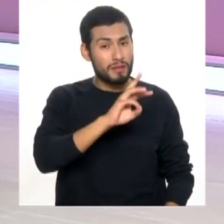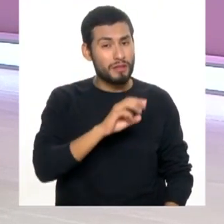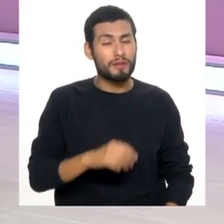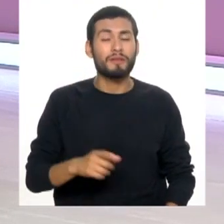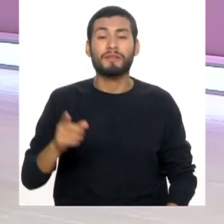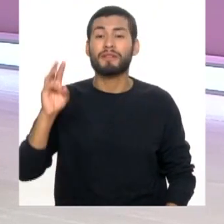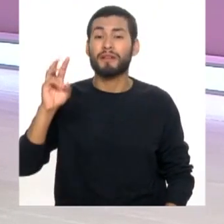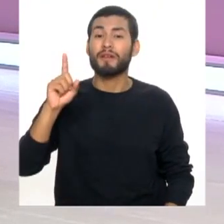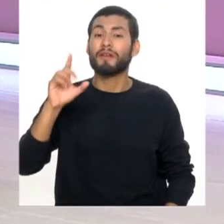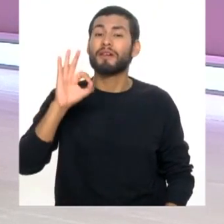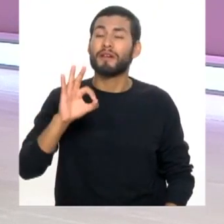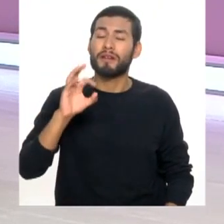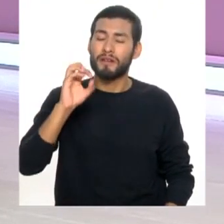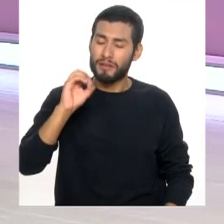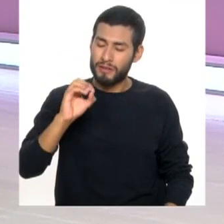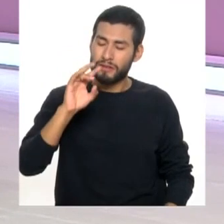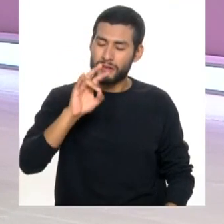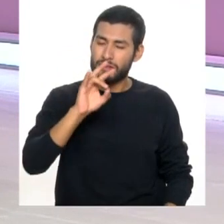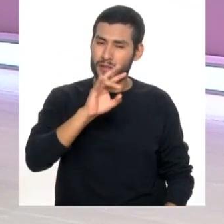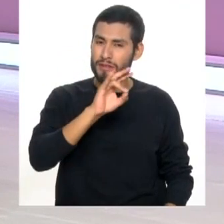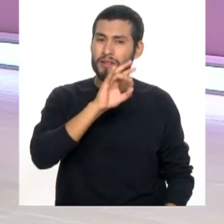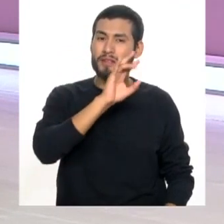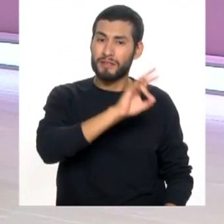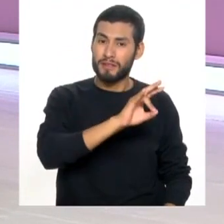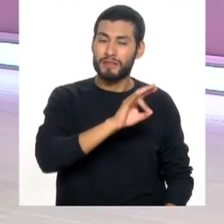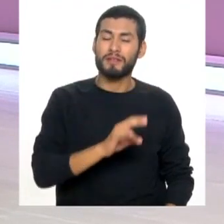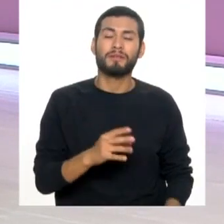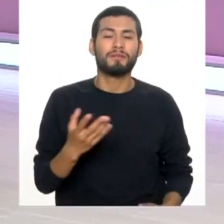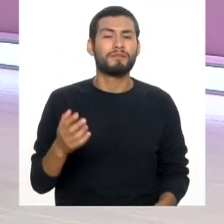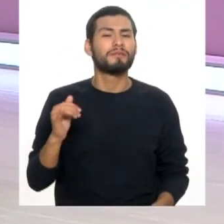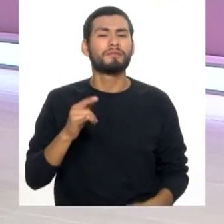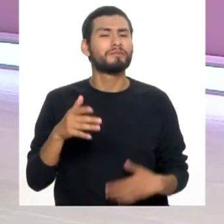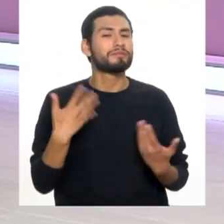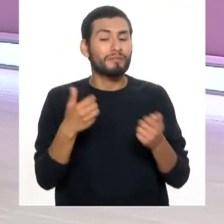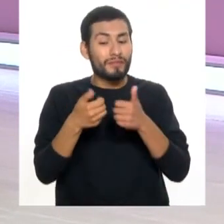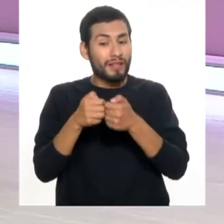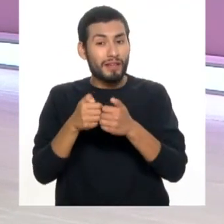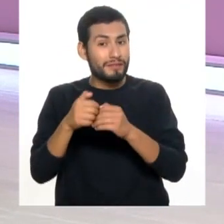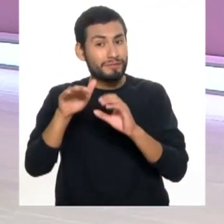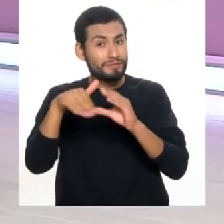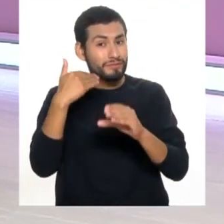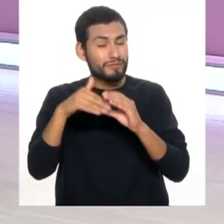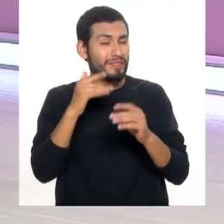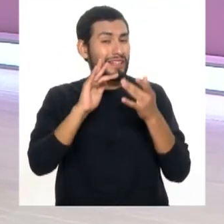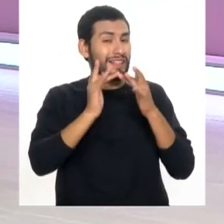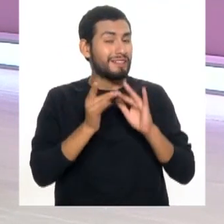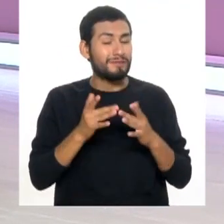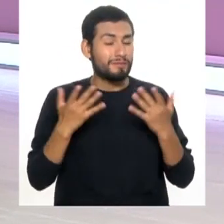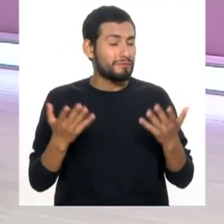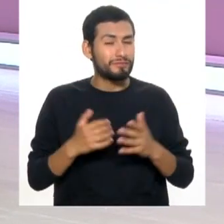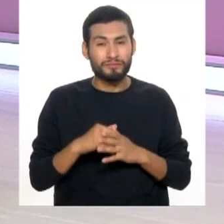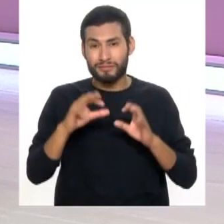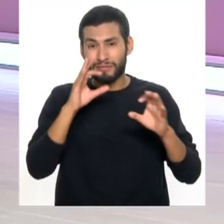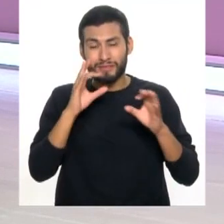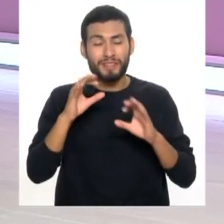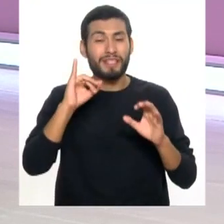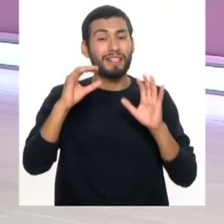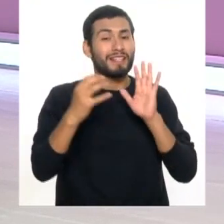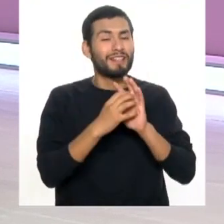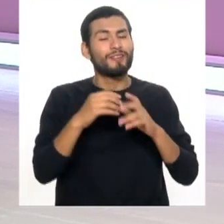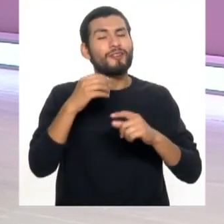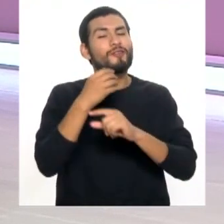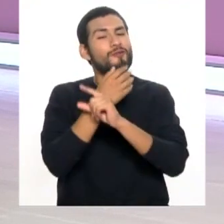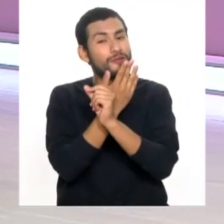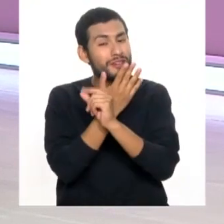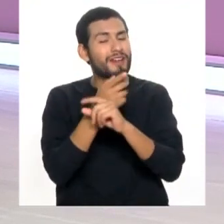y al 619-0777. Y también nos pueden escribir a través de nuestras redes sociales, Facebook, Instagram y